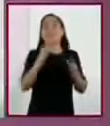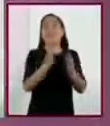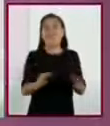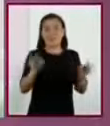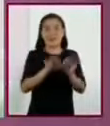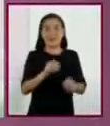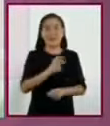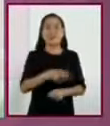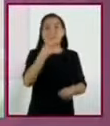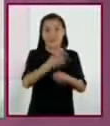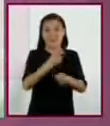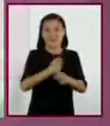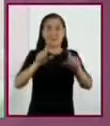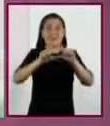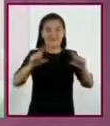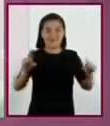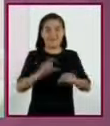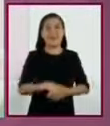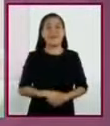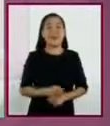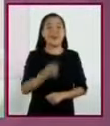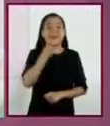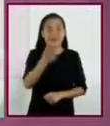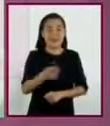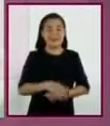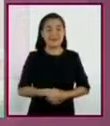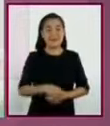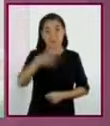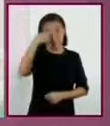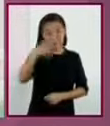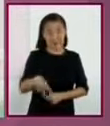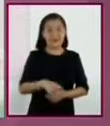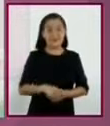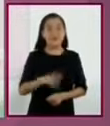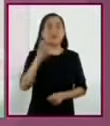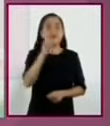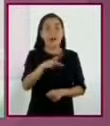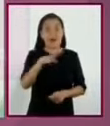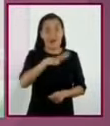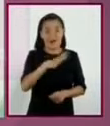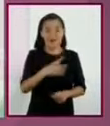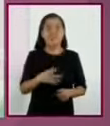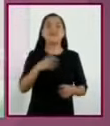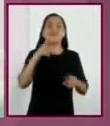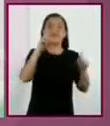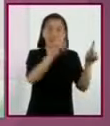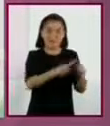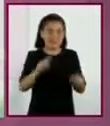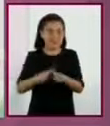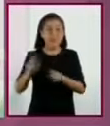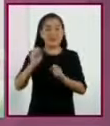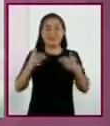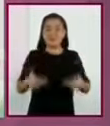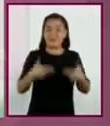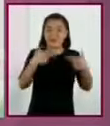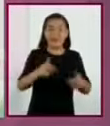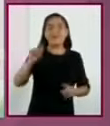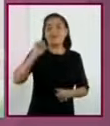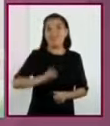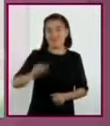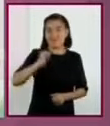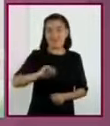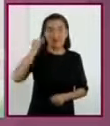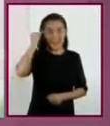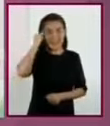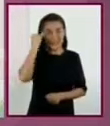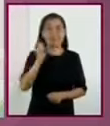con el segundo párrafo. Dice, En México se cuenta con una vasta herencia prehispánica de hierbas